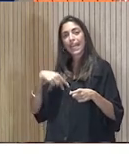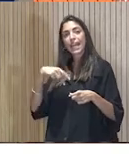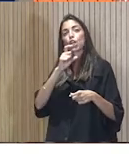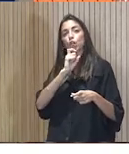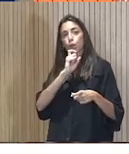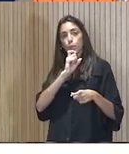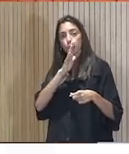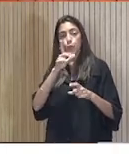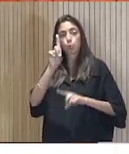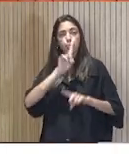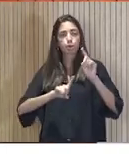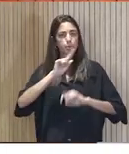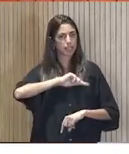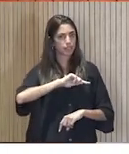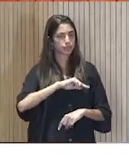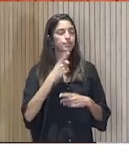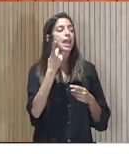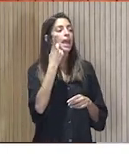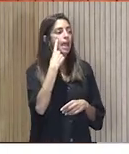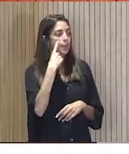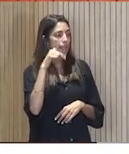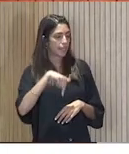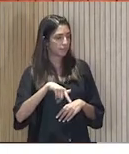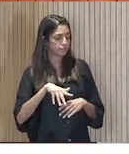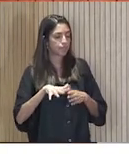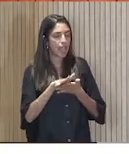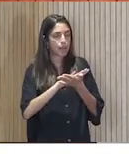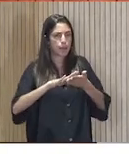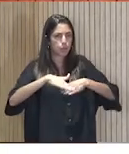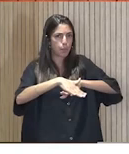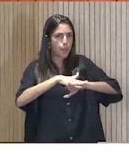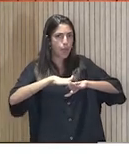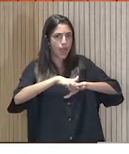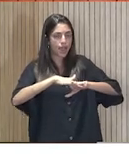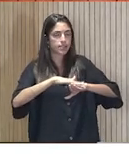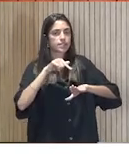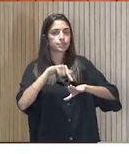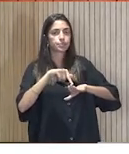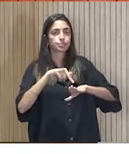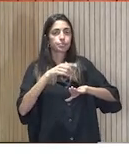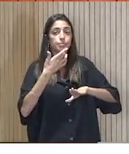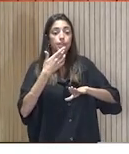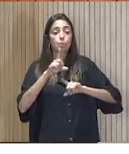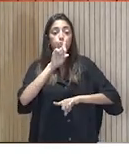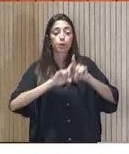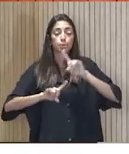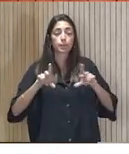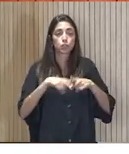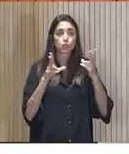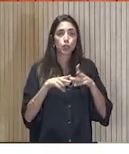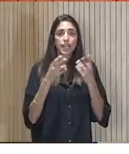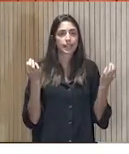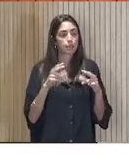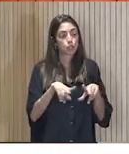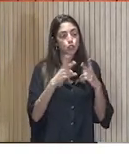éticos? Sí, sí. Aquí hay que partir de la base de que de los problemas sociales tiene que responder la sociedad